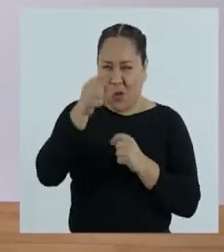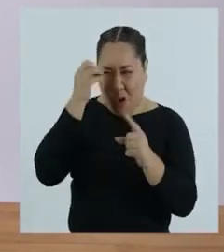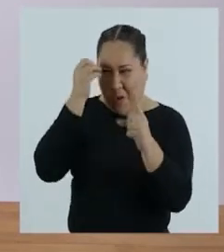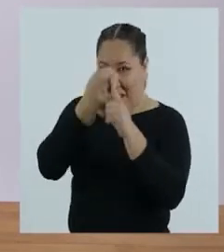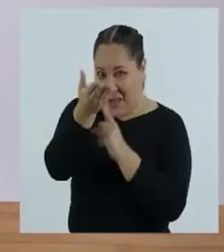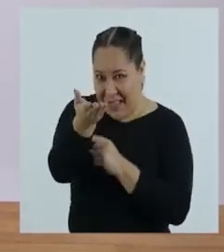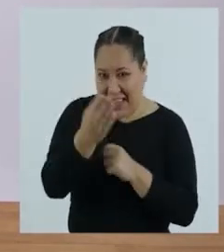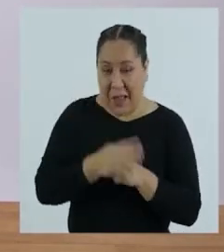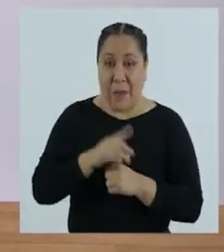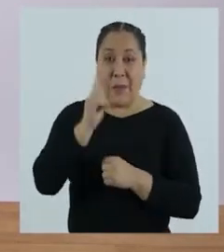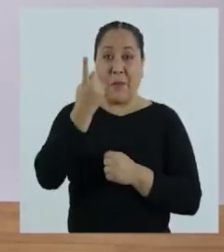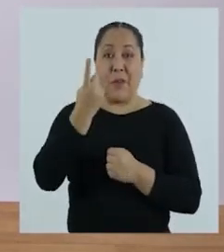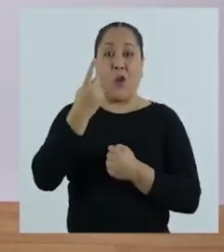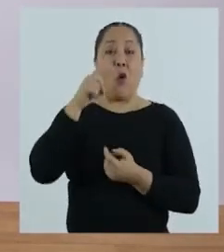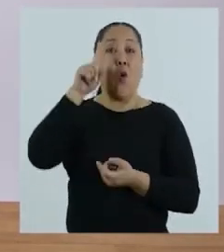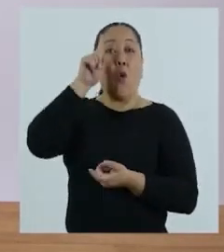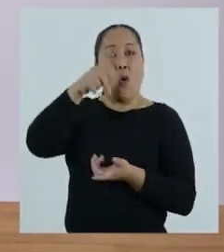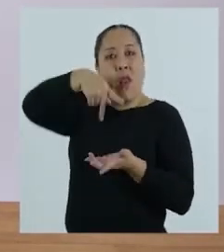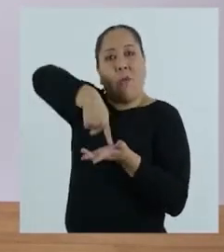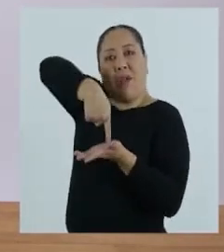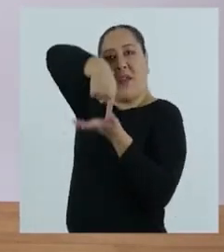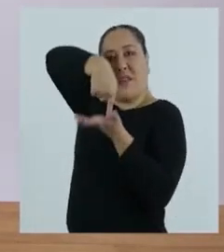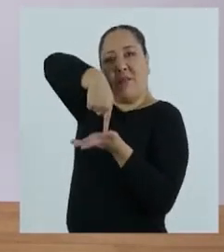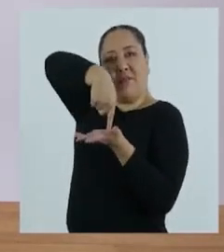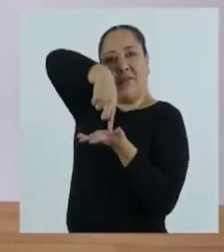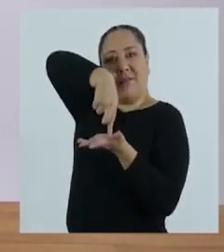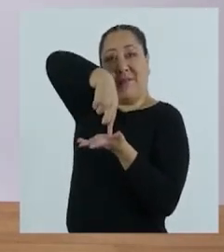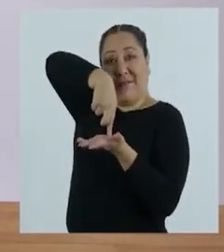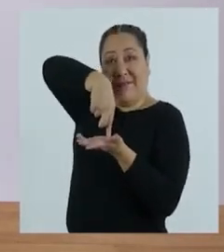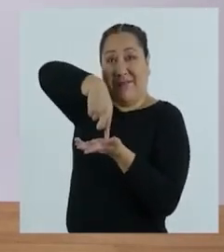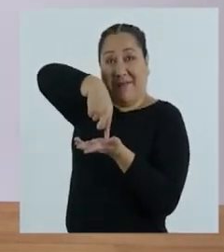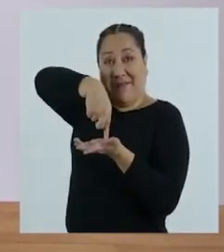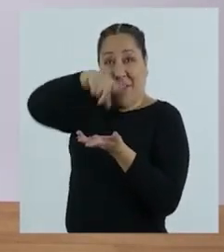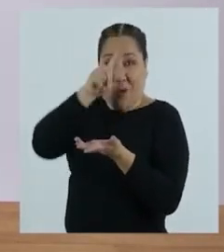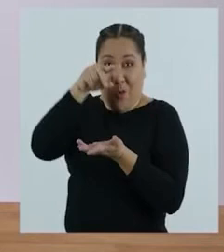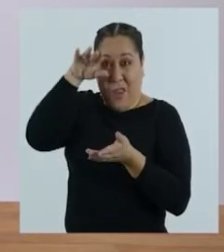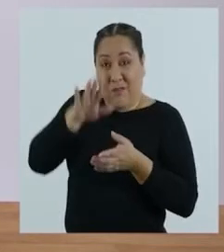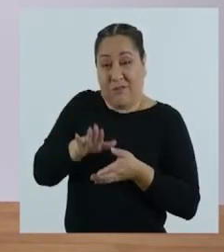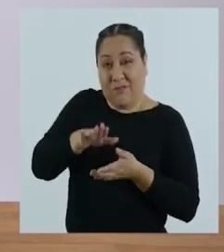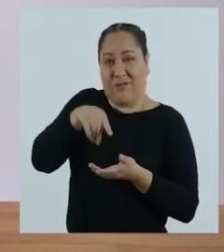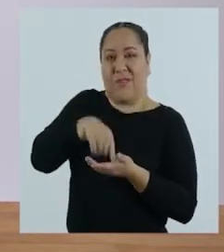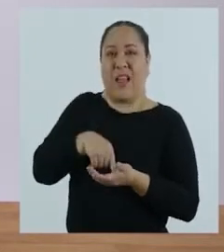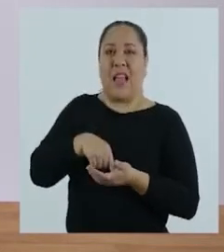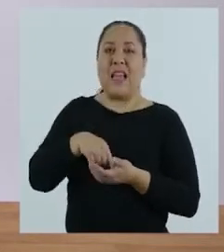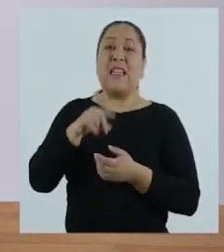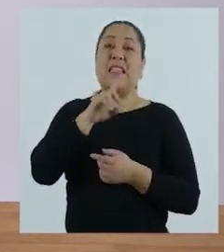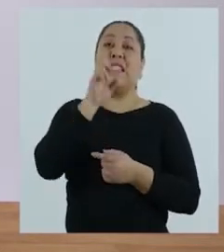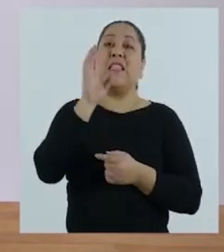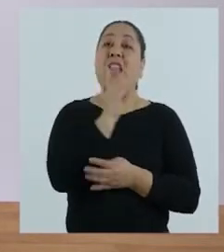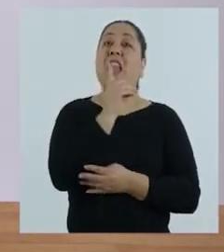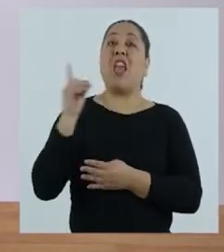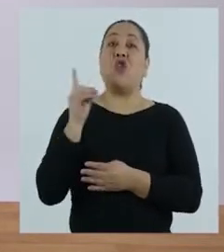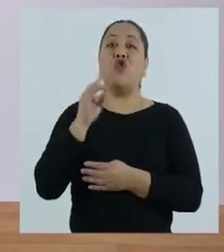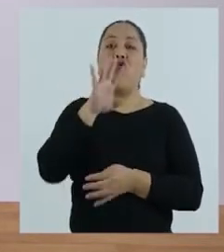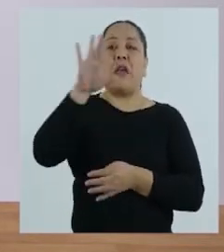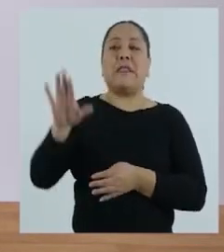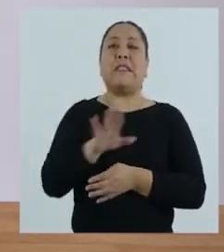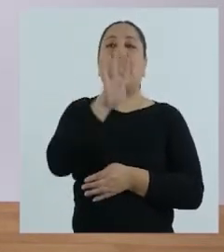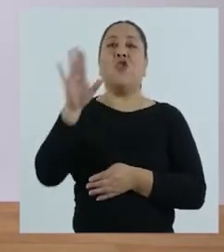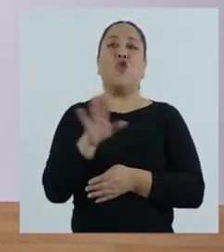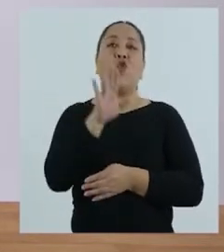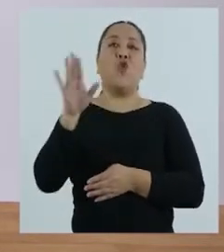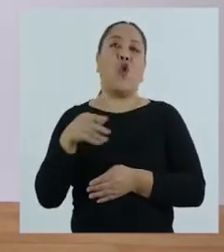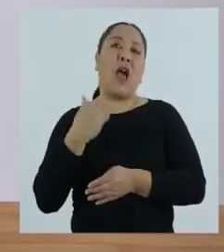coordinación. Primero, debes pararte en una sola pierna. Así. Ahora haremos círculos con nuestro brazo derecho hacia adelante.